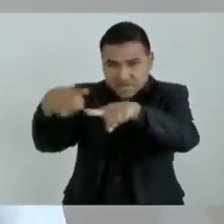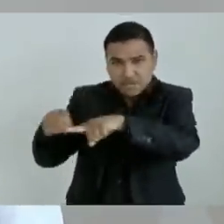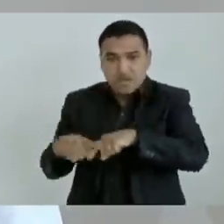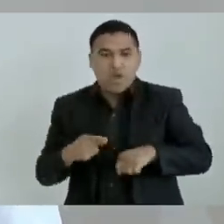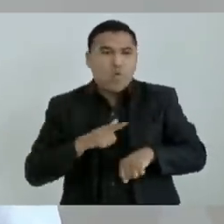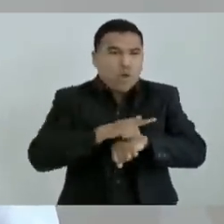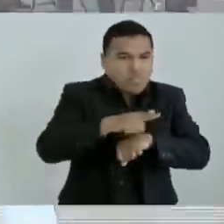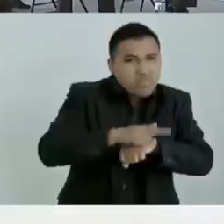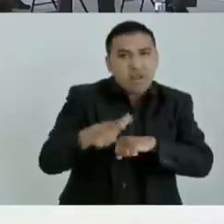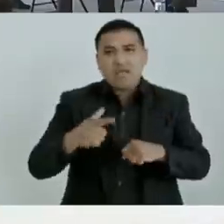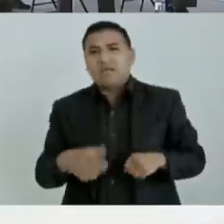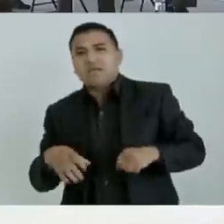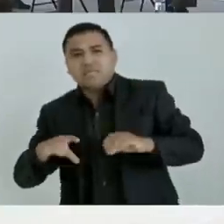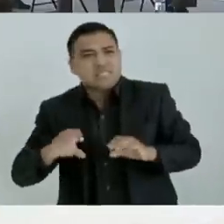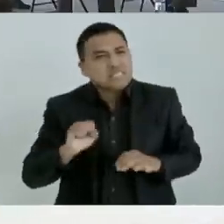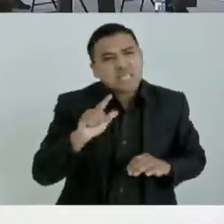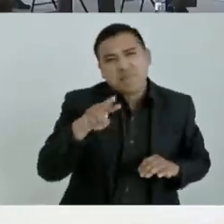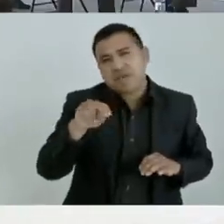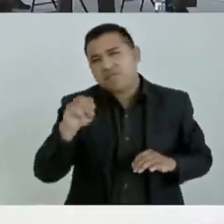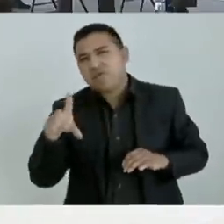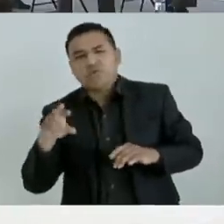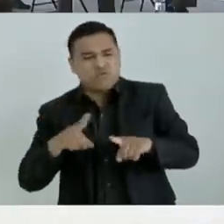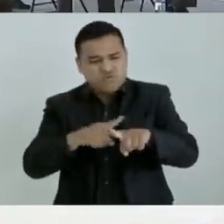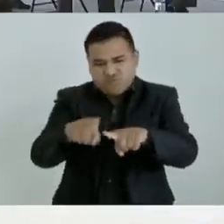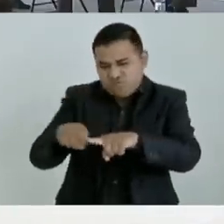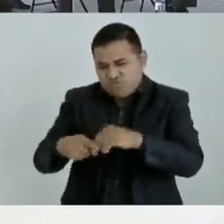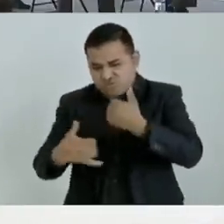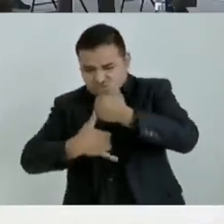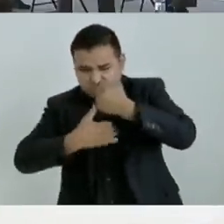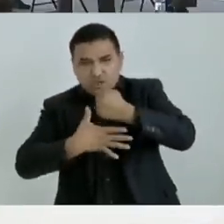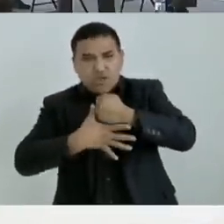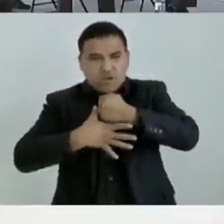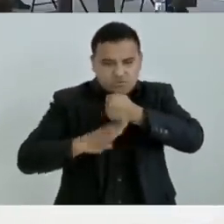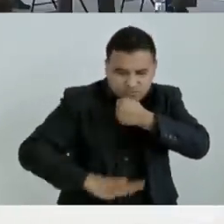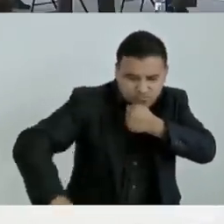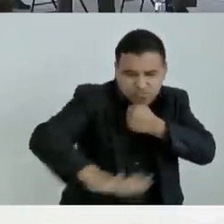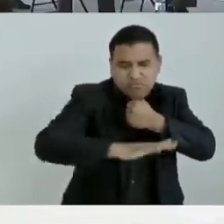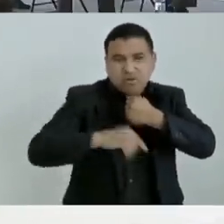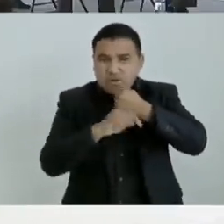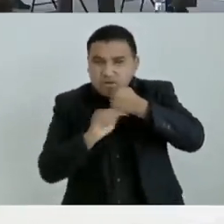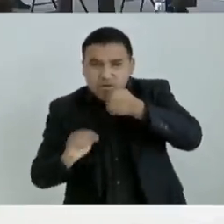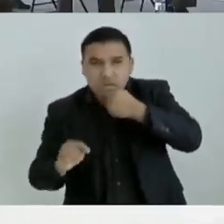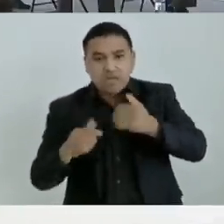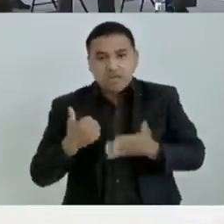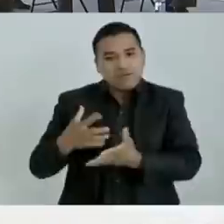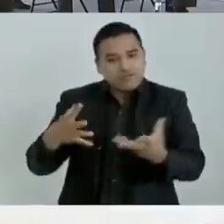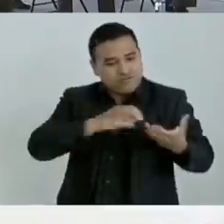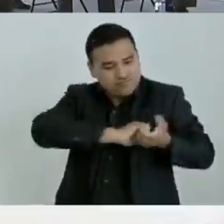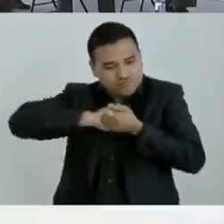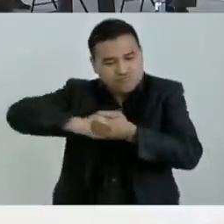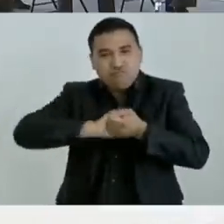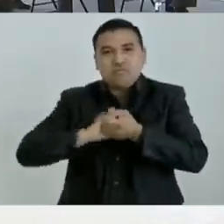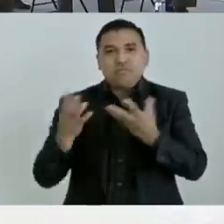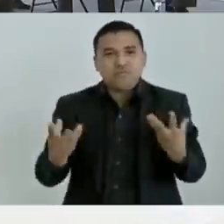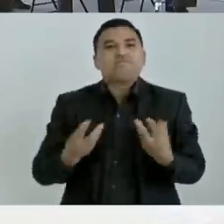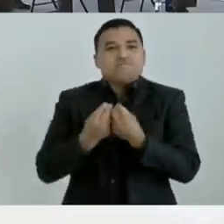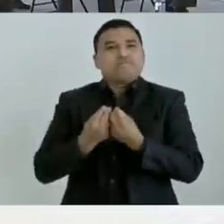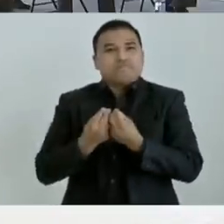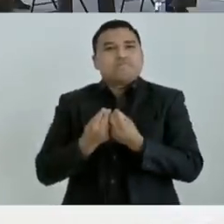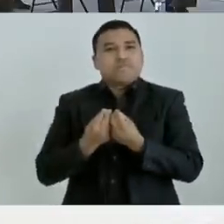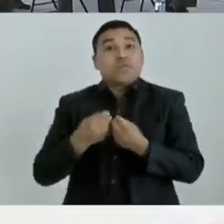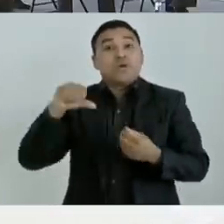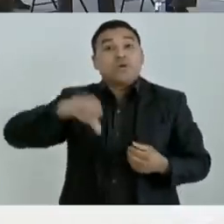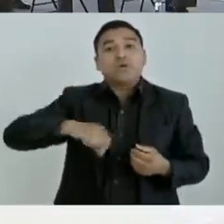Guatemala, de Salvador, de Honduras y de todos los demás con los que tenemos una convivencia. Por eso hoy